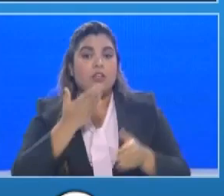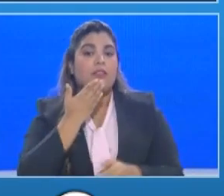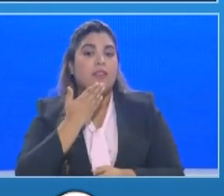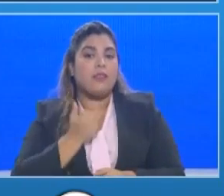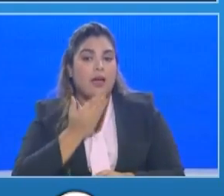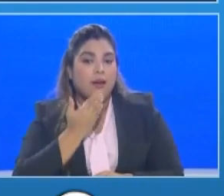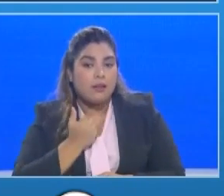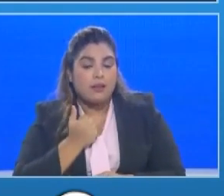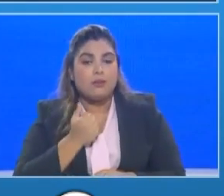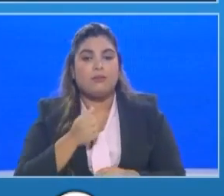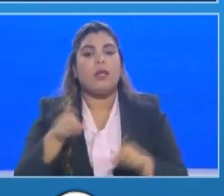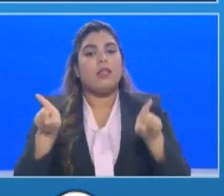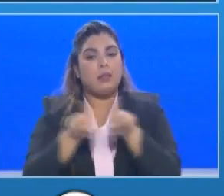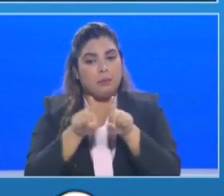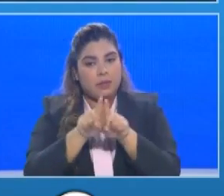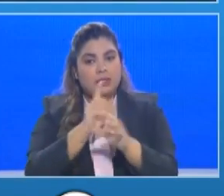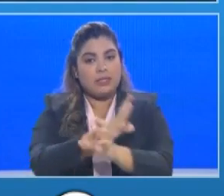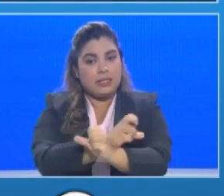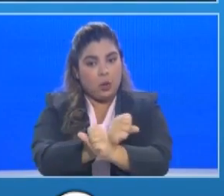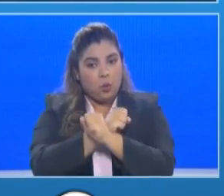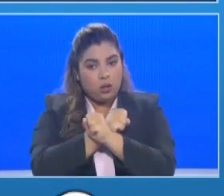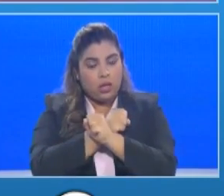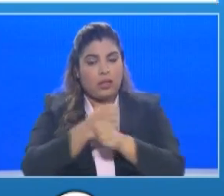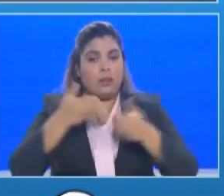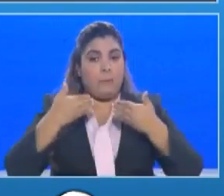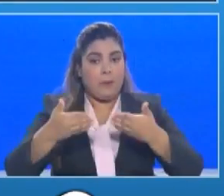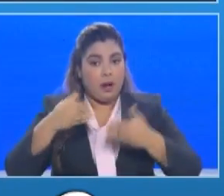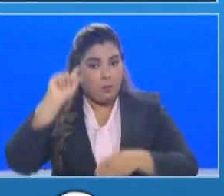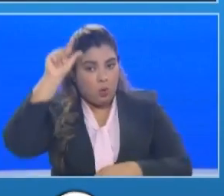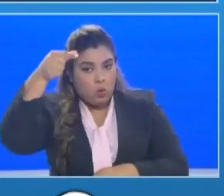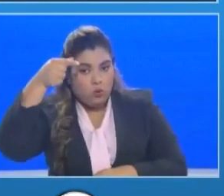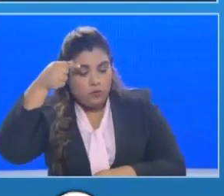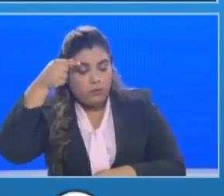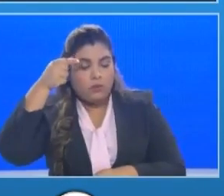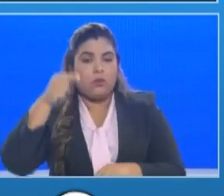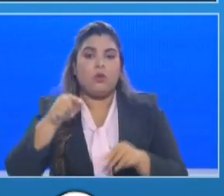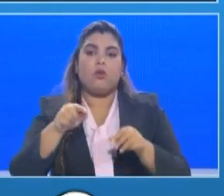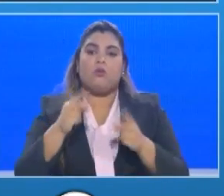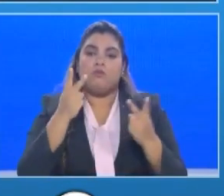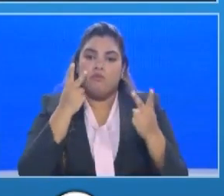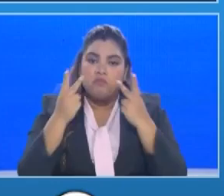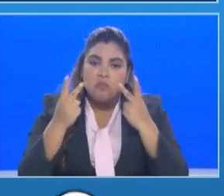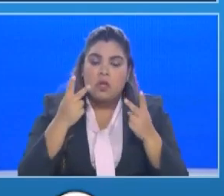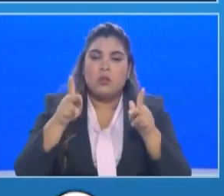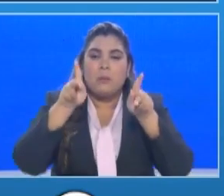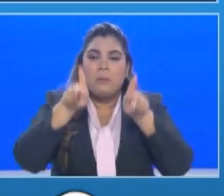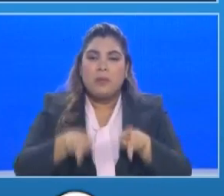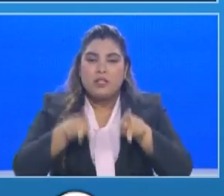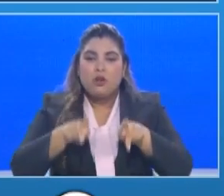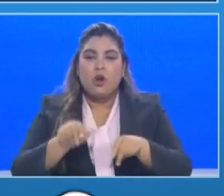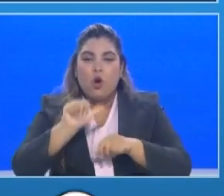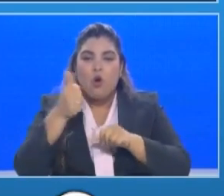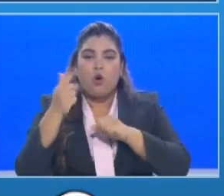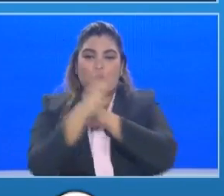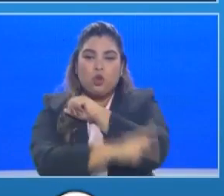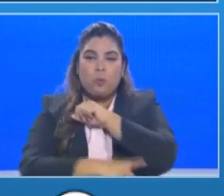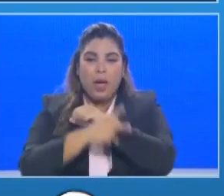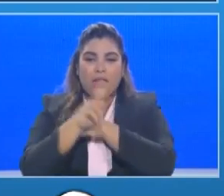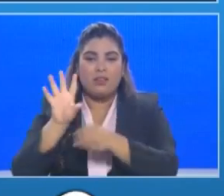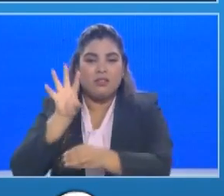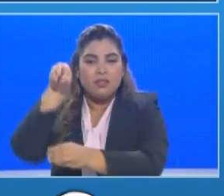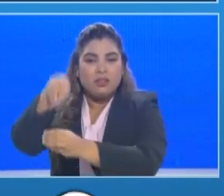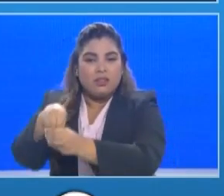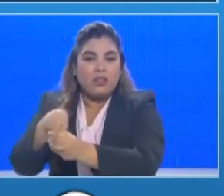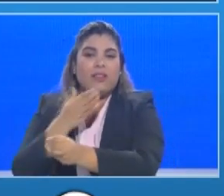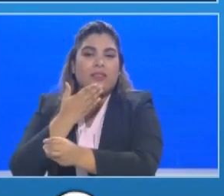el tema de seguridad del Estado y viendo el tema de los migrantes en Darien que nos tomó